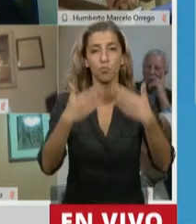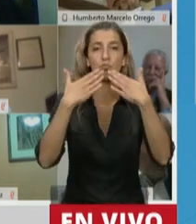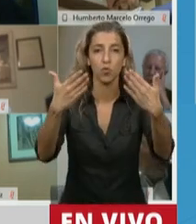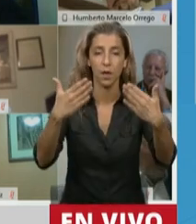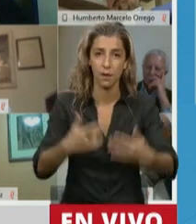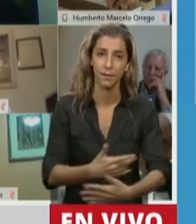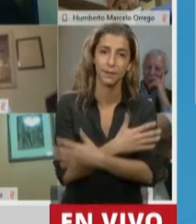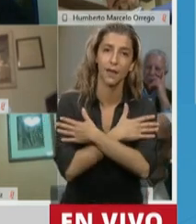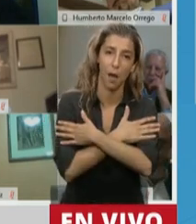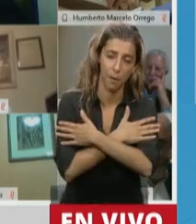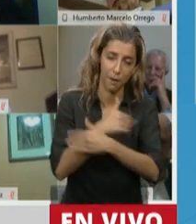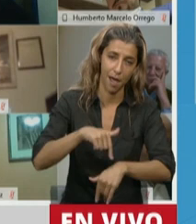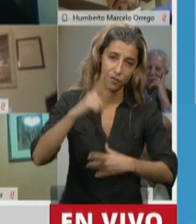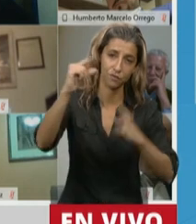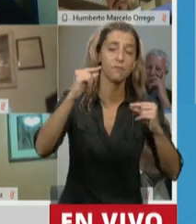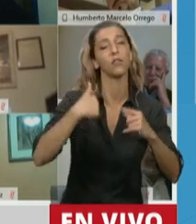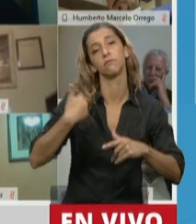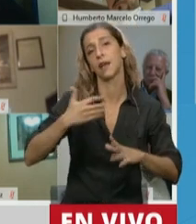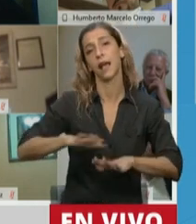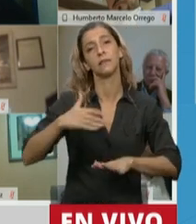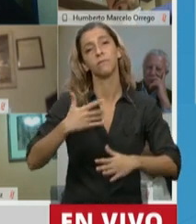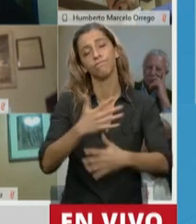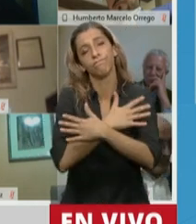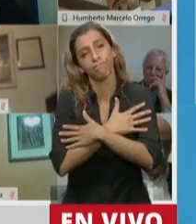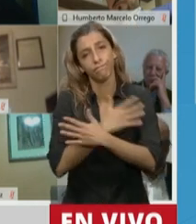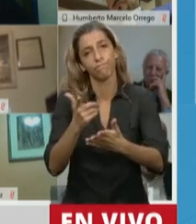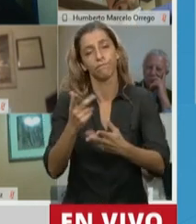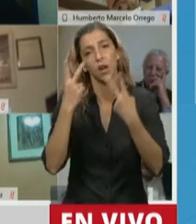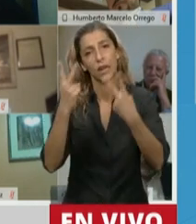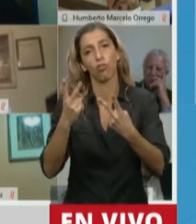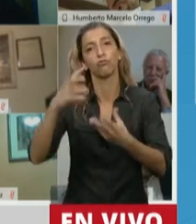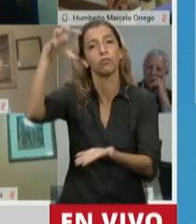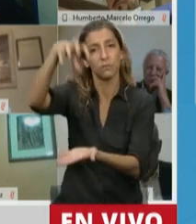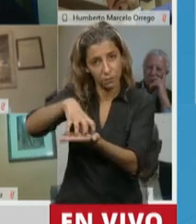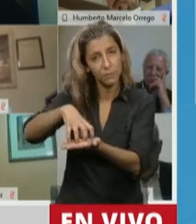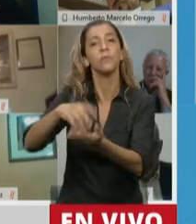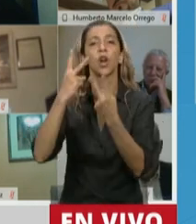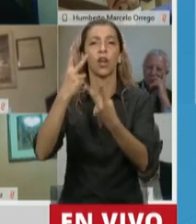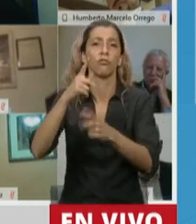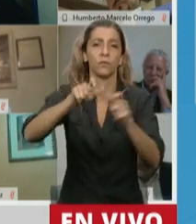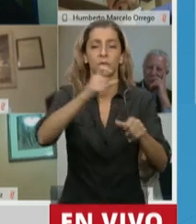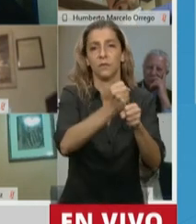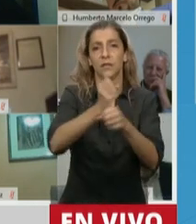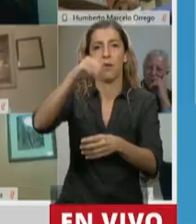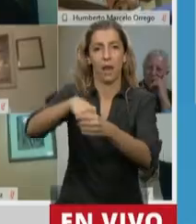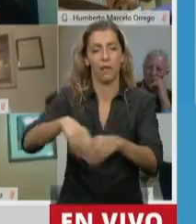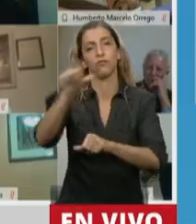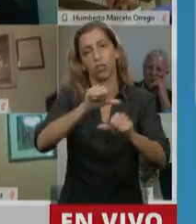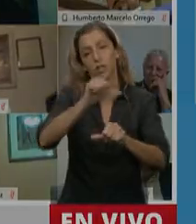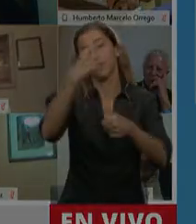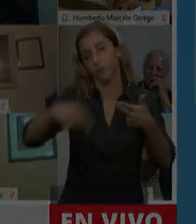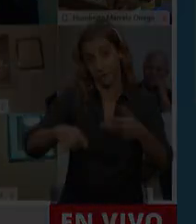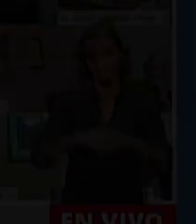distancia desde todos los puntos del país al Malbran y en él a todos sus trabajadores científicos argentinos y argentinos. Gracias,